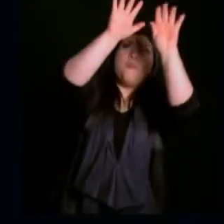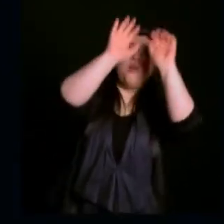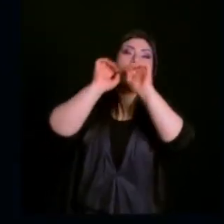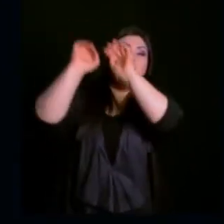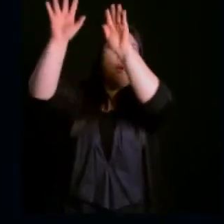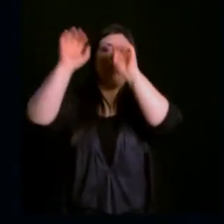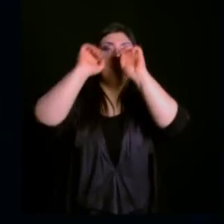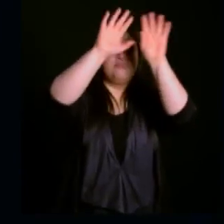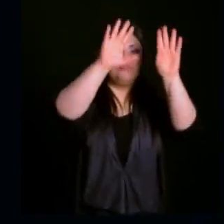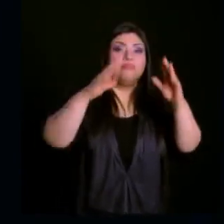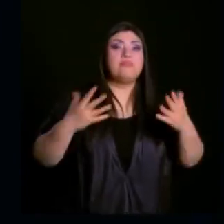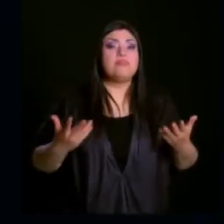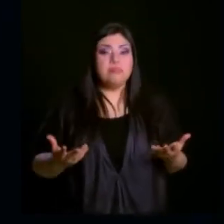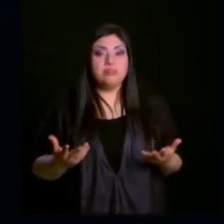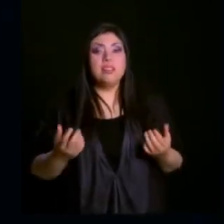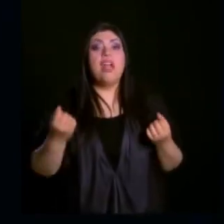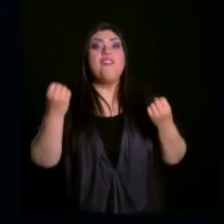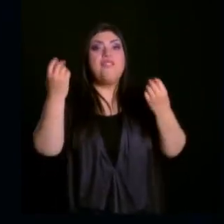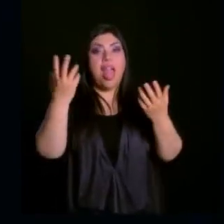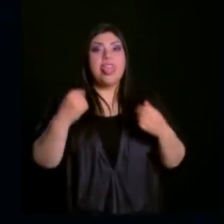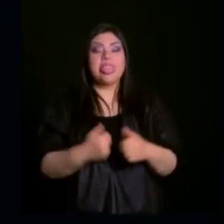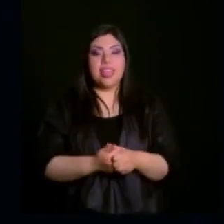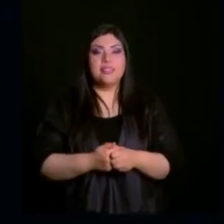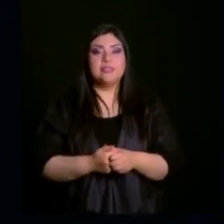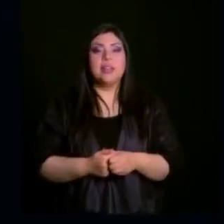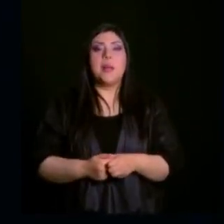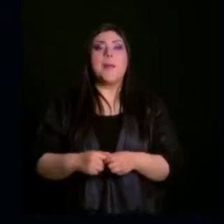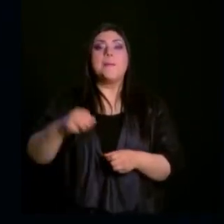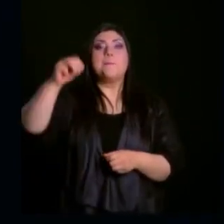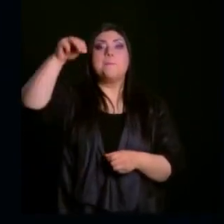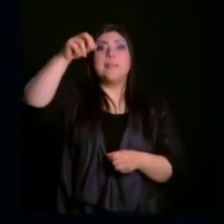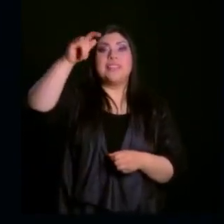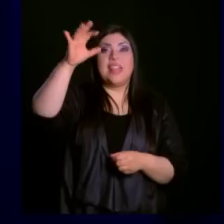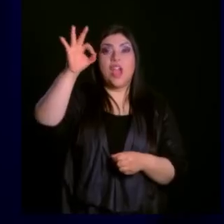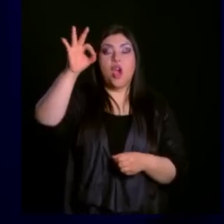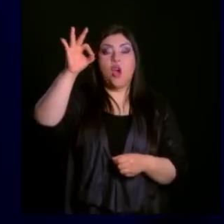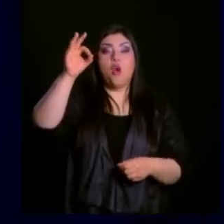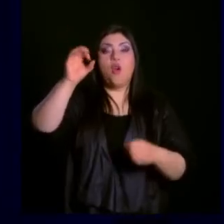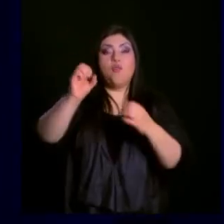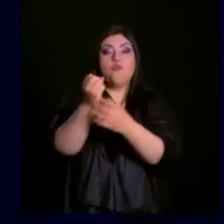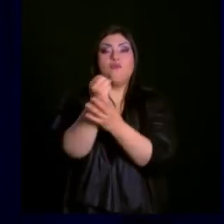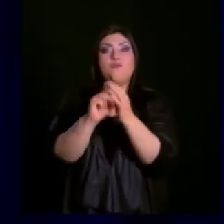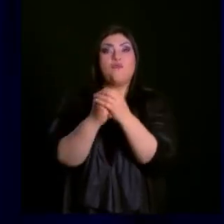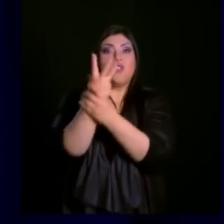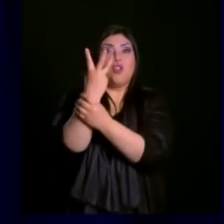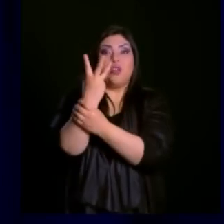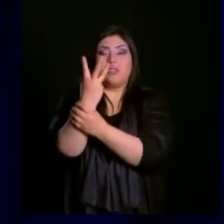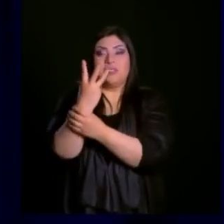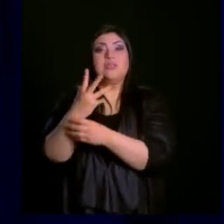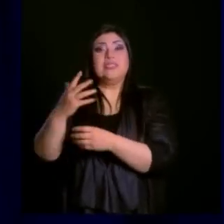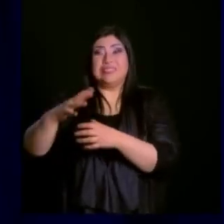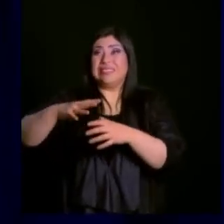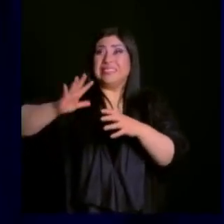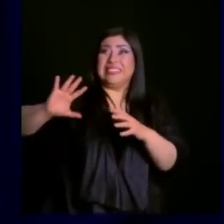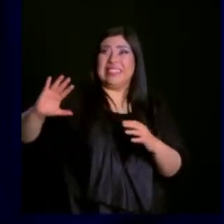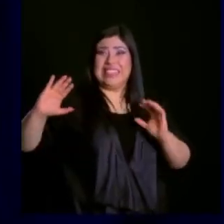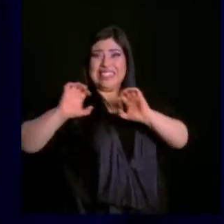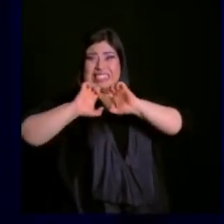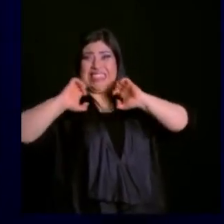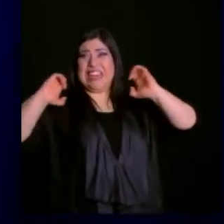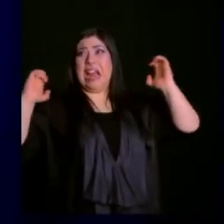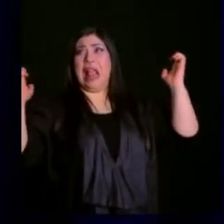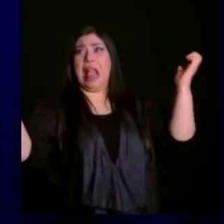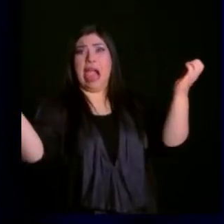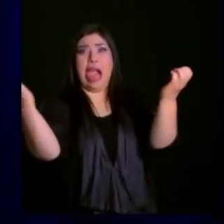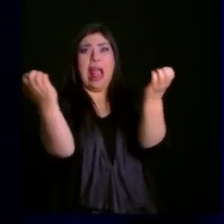Flores. ¿Cómo no lo hicieron más grande? Todo el Mateo Flores en zapíos. Y entonces la gente